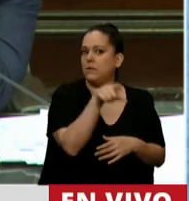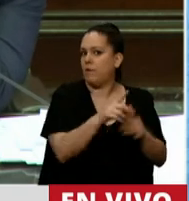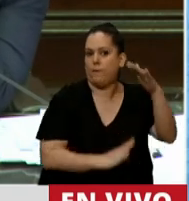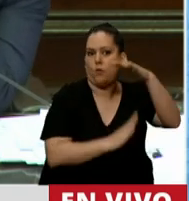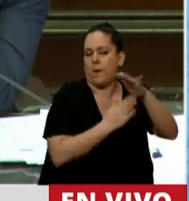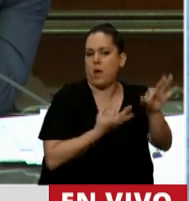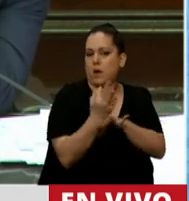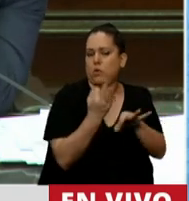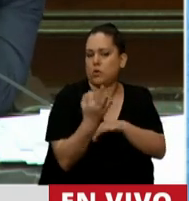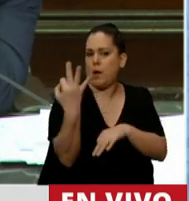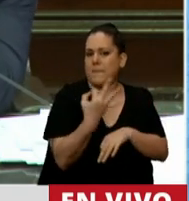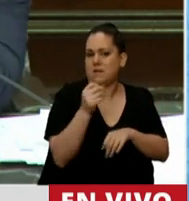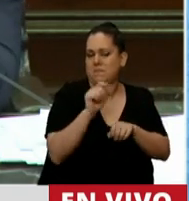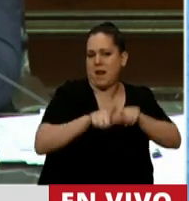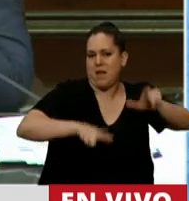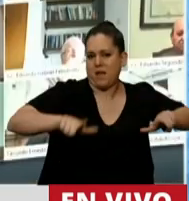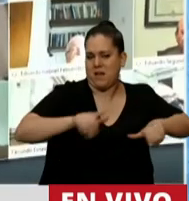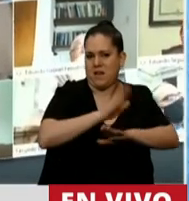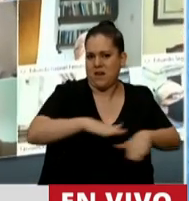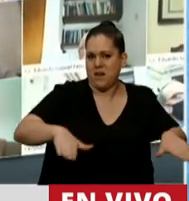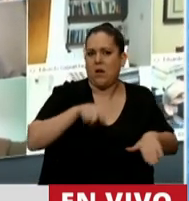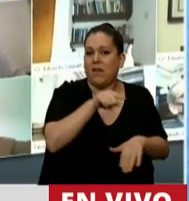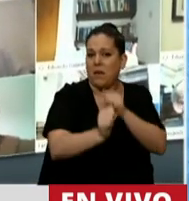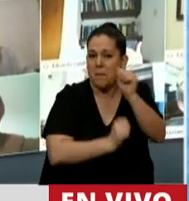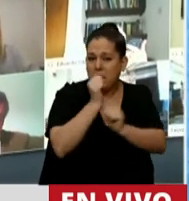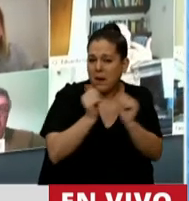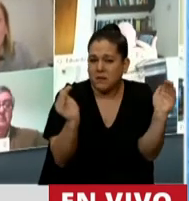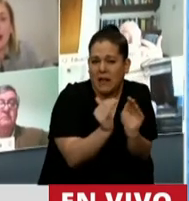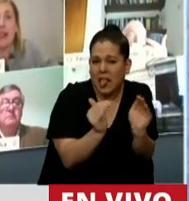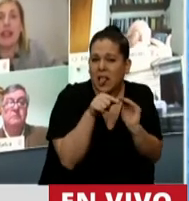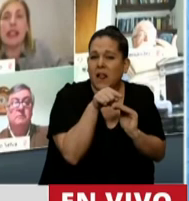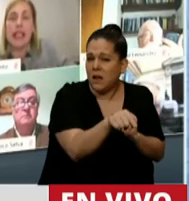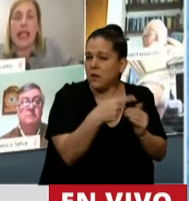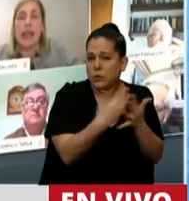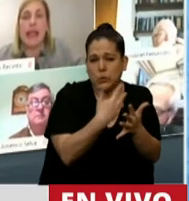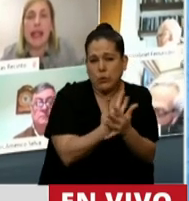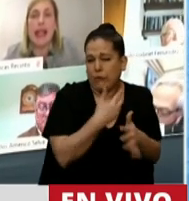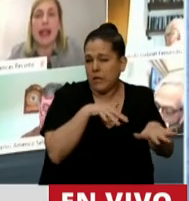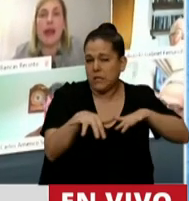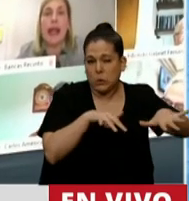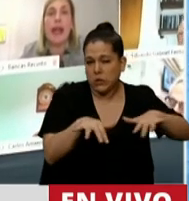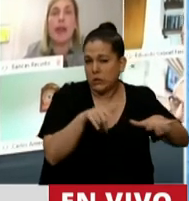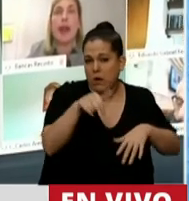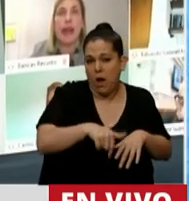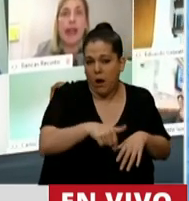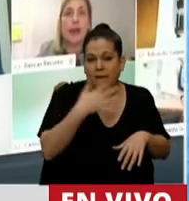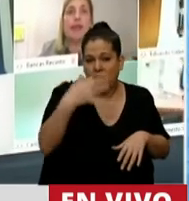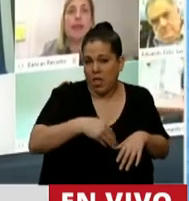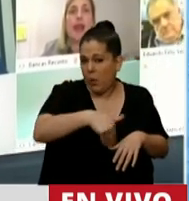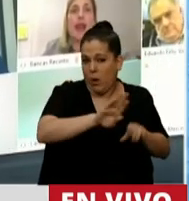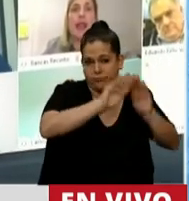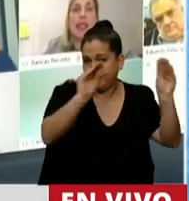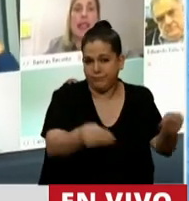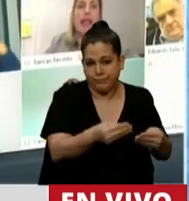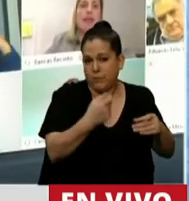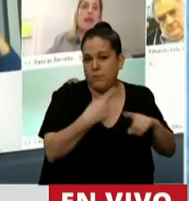Argentina y son un ejemplo de microemprendimientos, miles de microemprendimientos en todo el país que están sufriendo las consecuencias y se están fundiendo por la